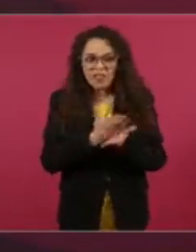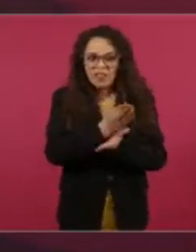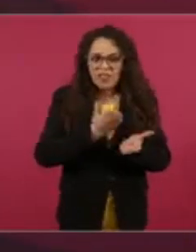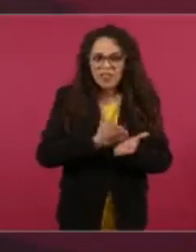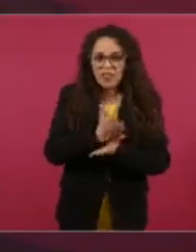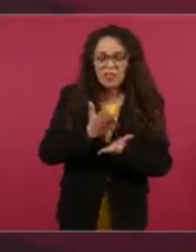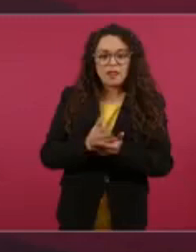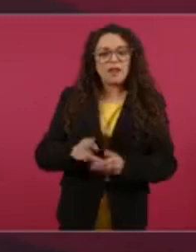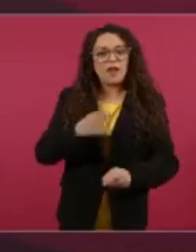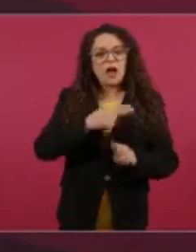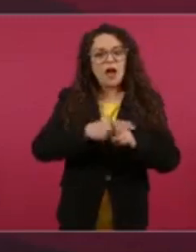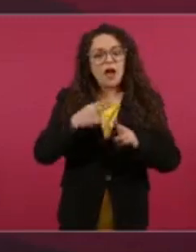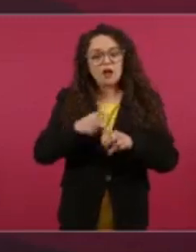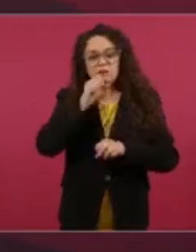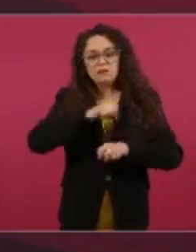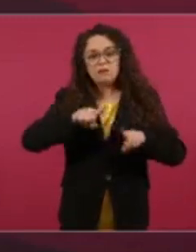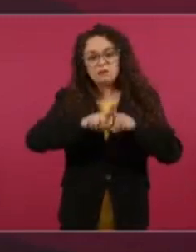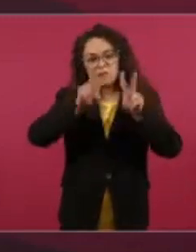derechos humanos.